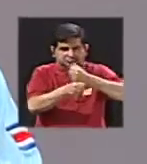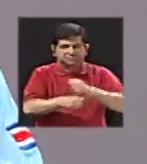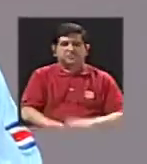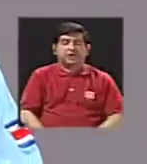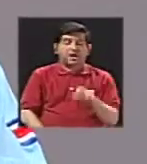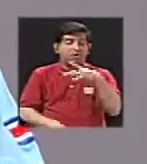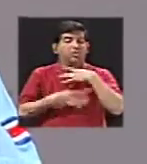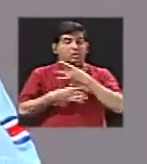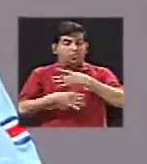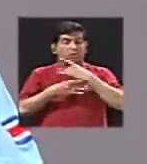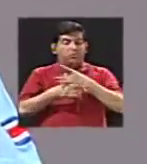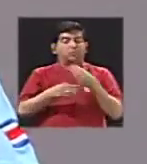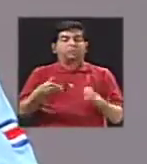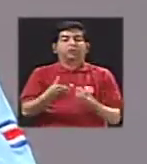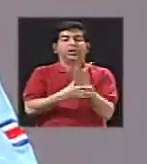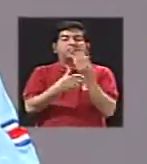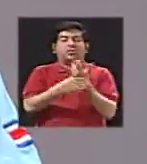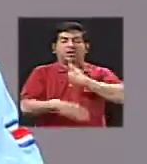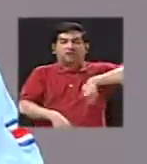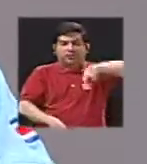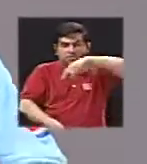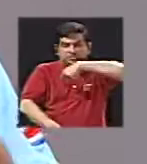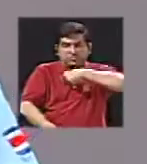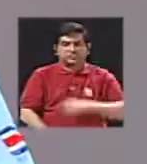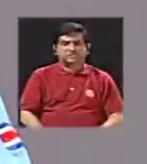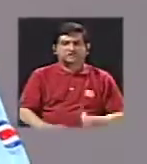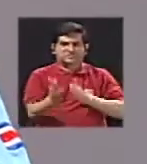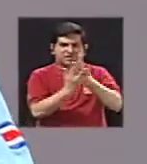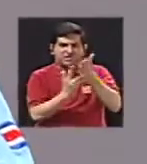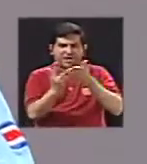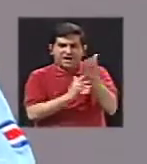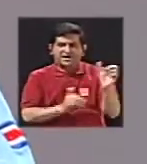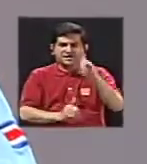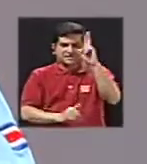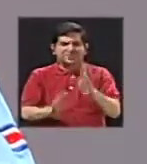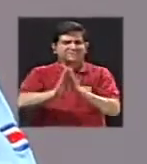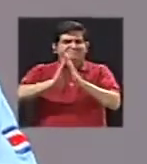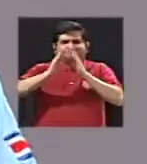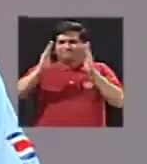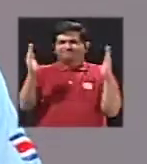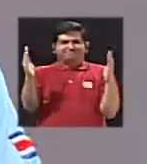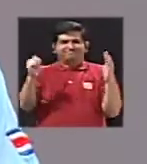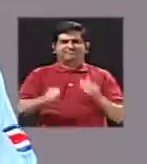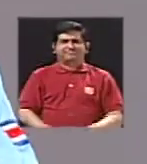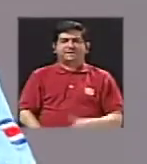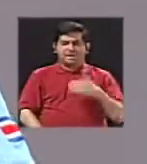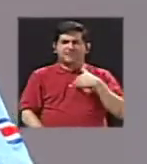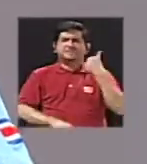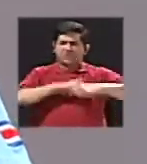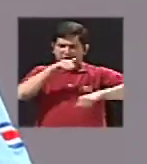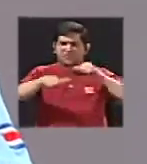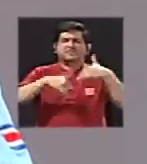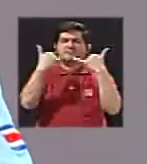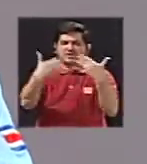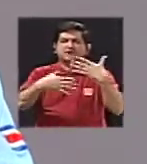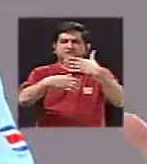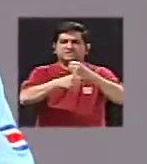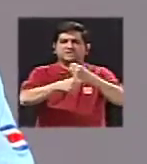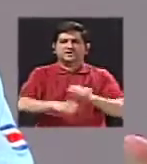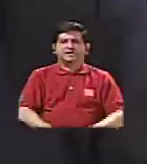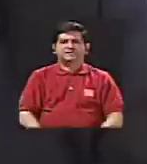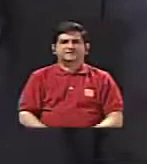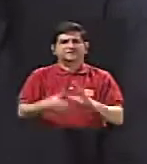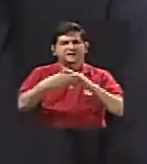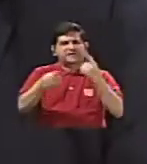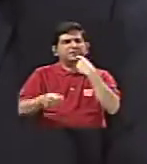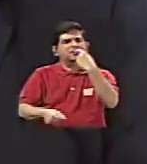muy interesados en nuestros volcanes que pues el acceso a Costa Rica es muy abierto y hay mucho esfuerzo que se está haciendo Me